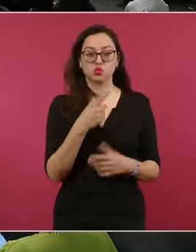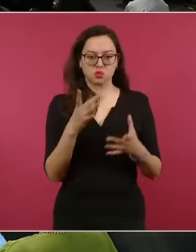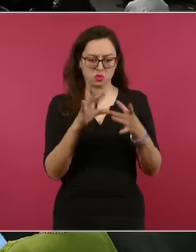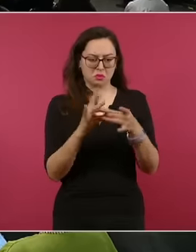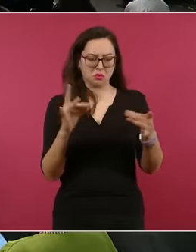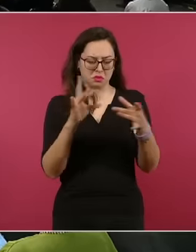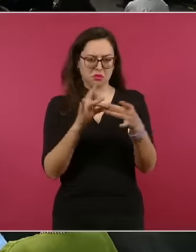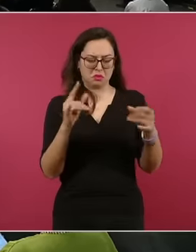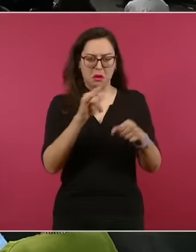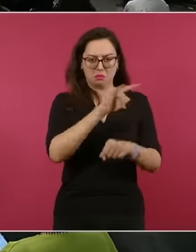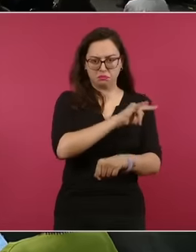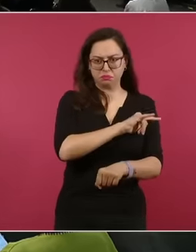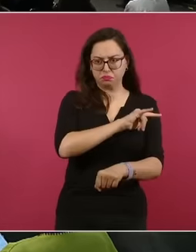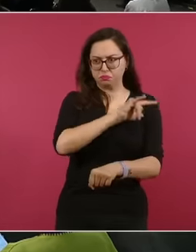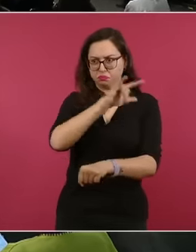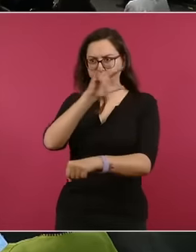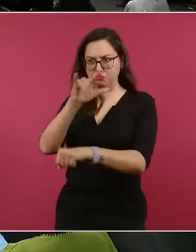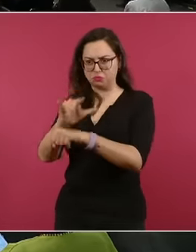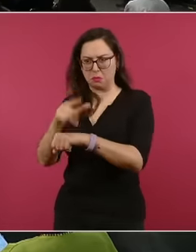policía o del ejército,